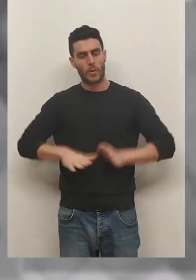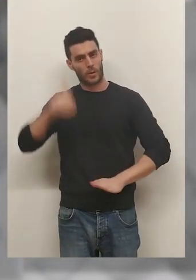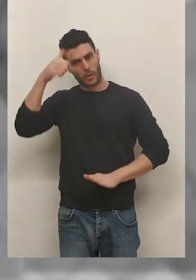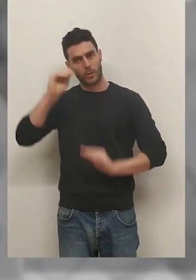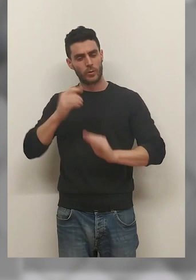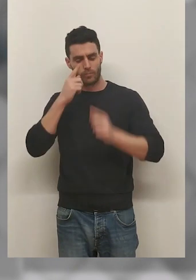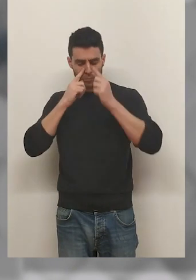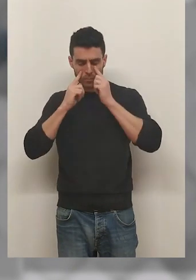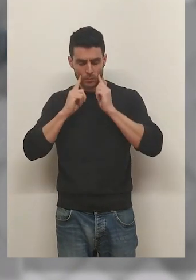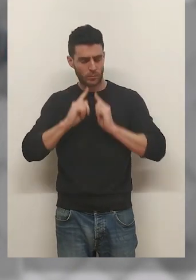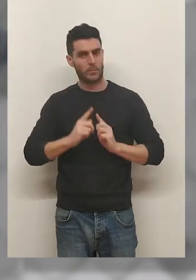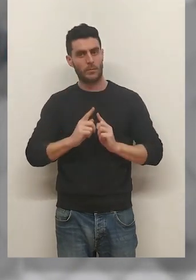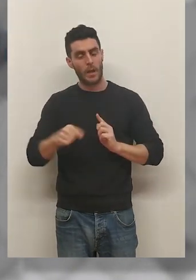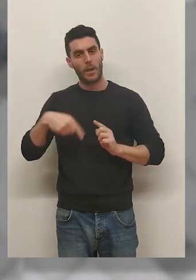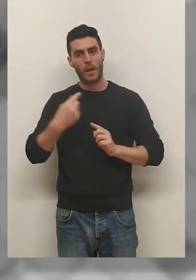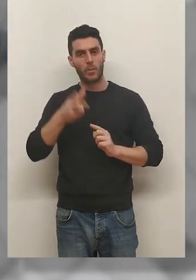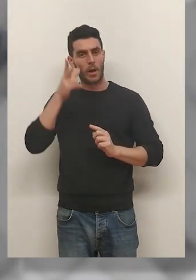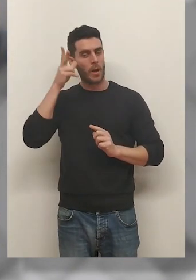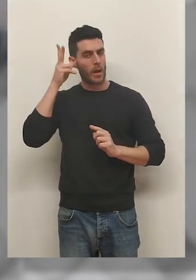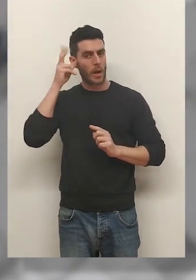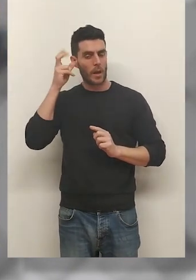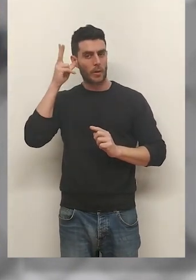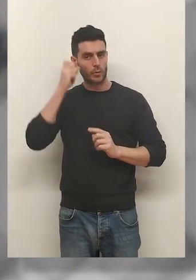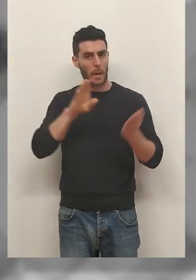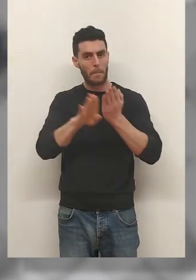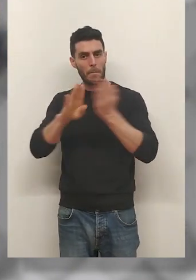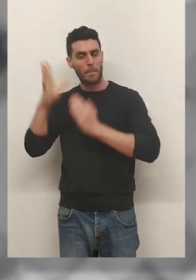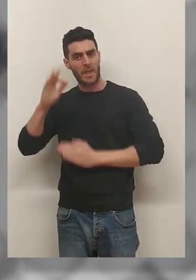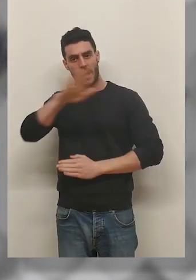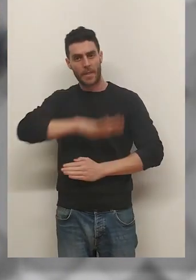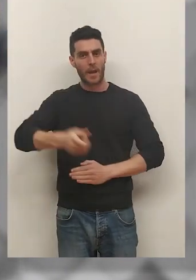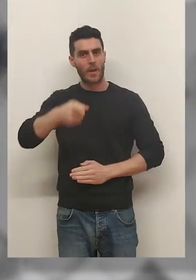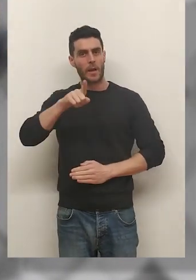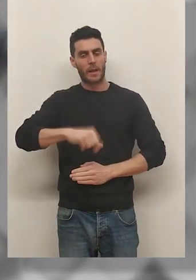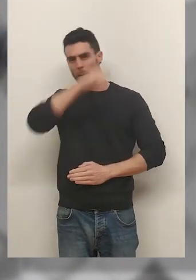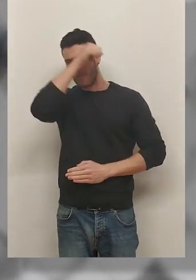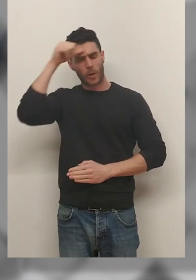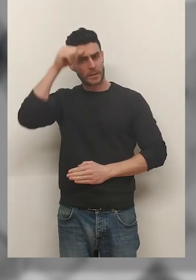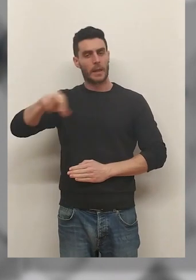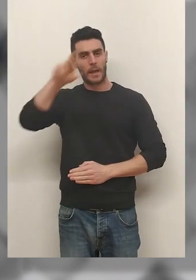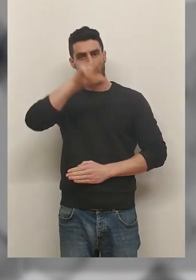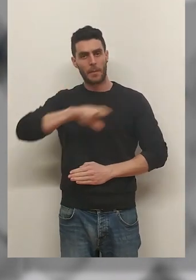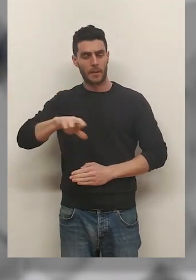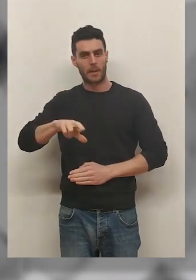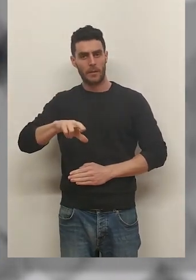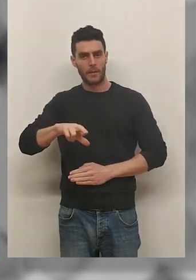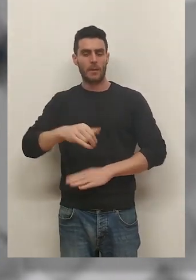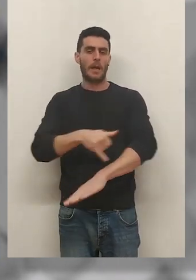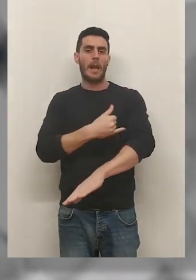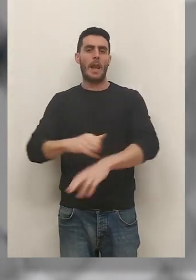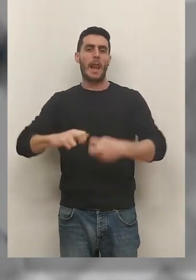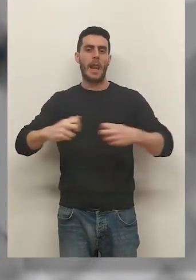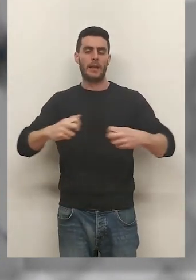y no ha podido contener las lágrimas. Después hemos escuchado la declaración de varias vecinas de la zona y de las forenses, que han insistido en que las lesiones